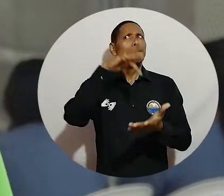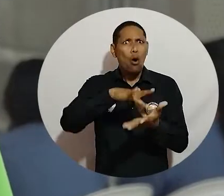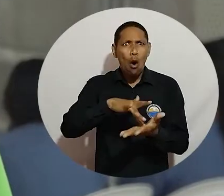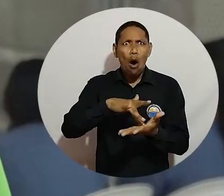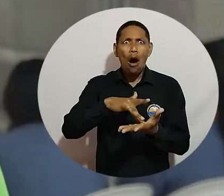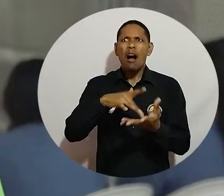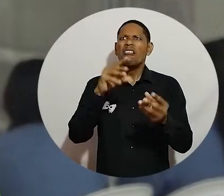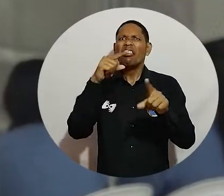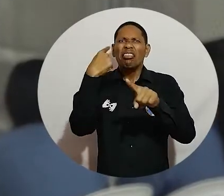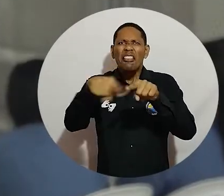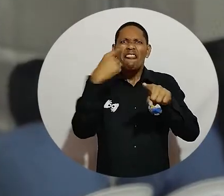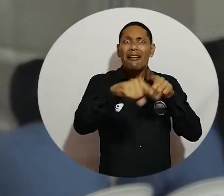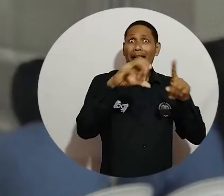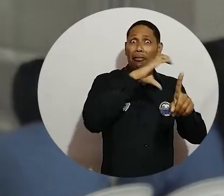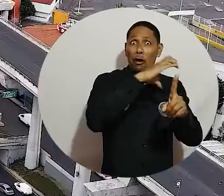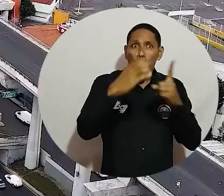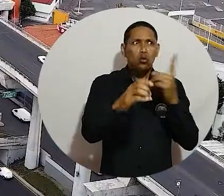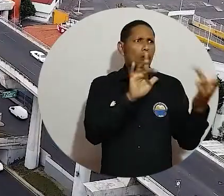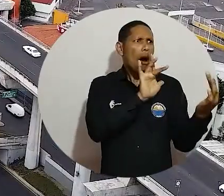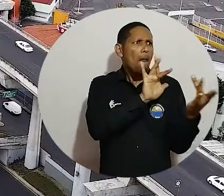Nos encontramos con diferentes culturas.